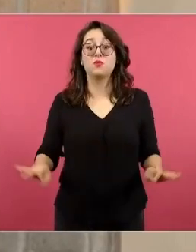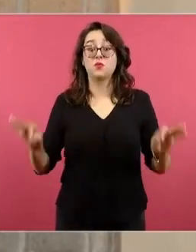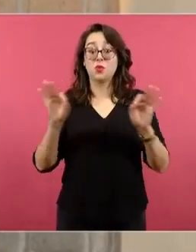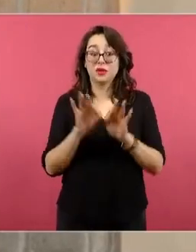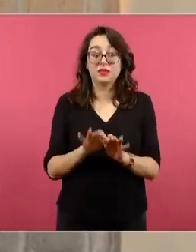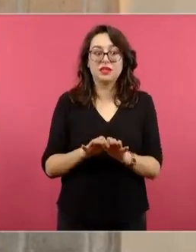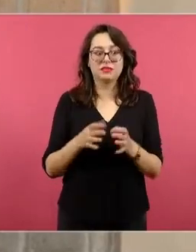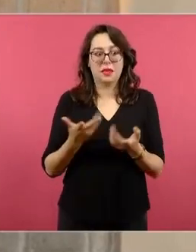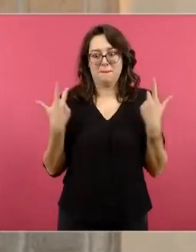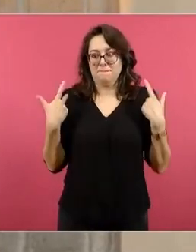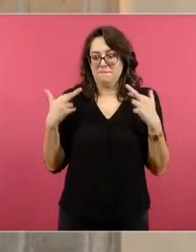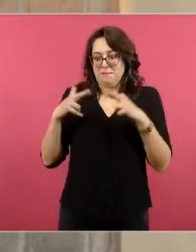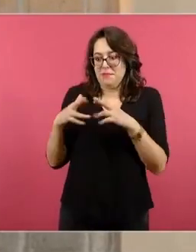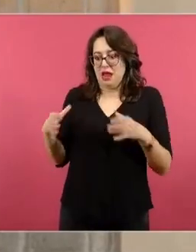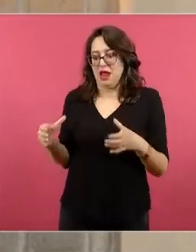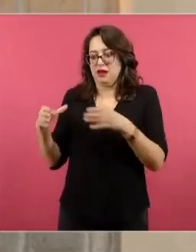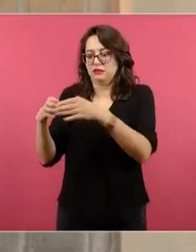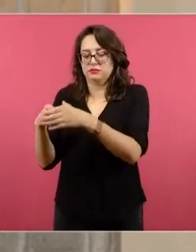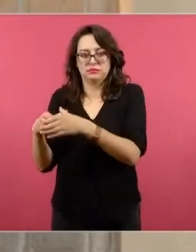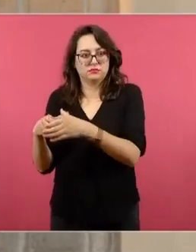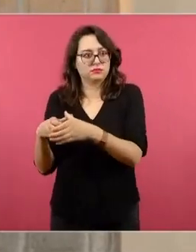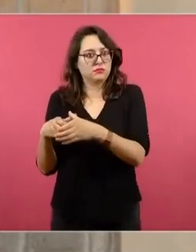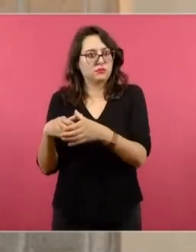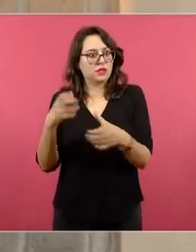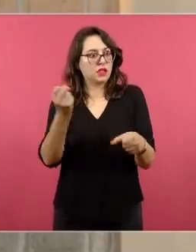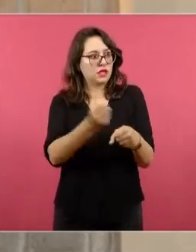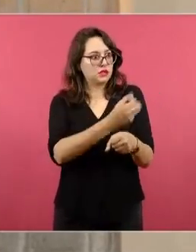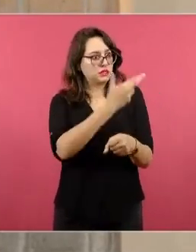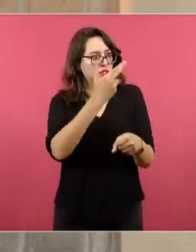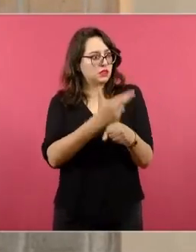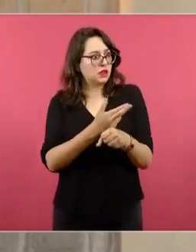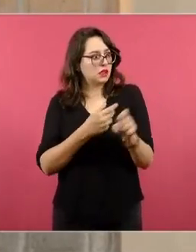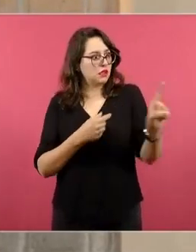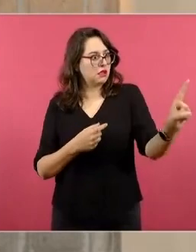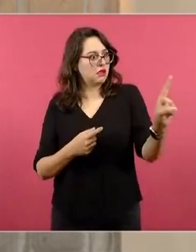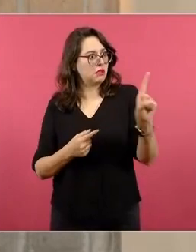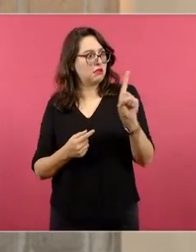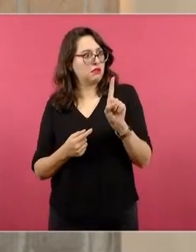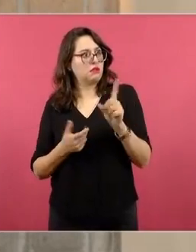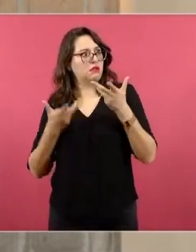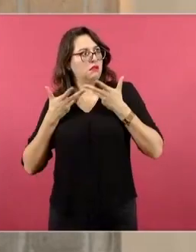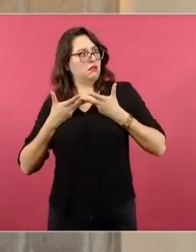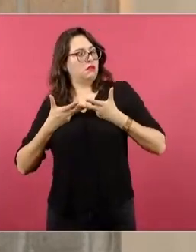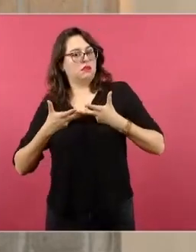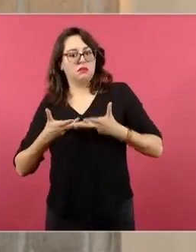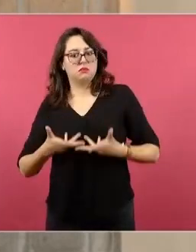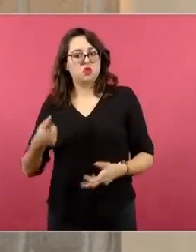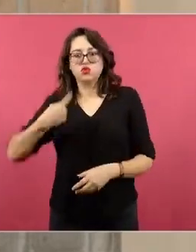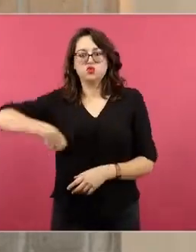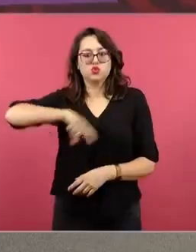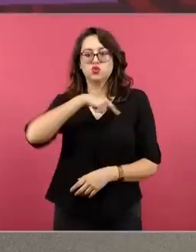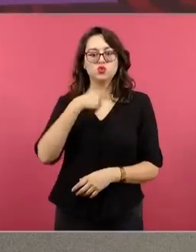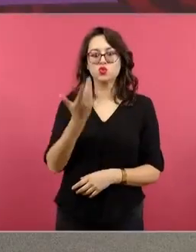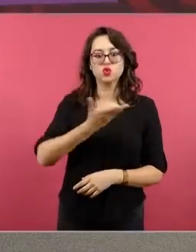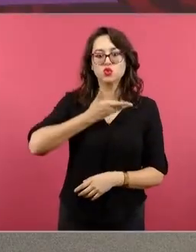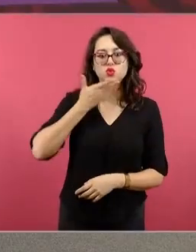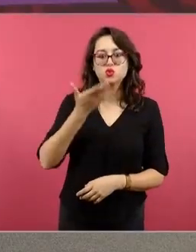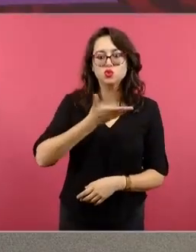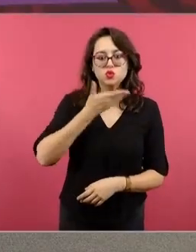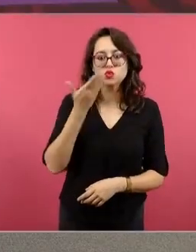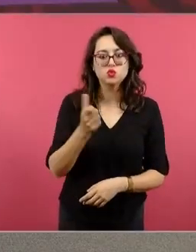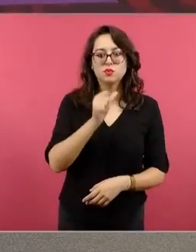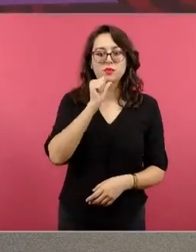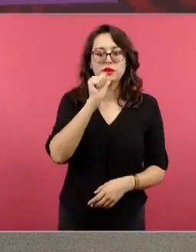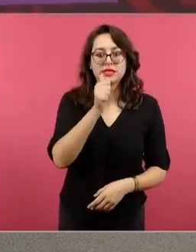siente a la mesa con unos maestros. Perdón por la palabra, porque entre los docentes decimos una palabra,